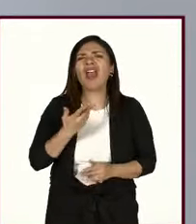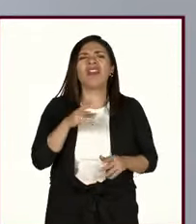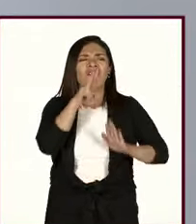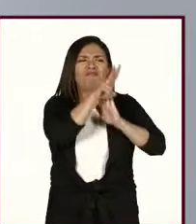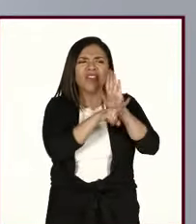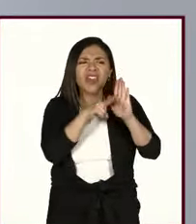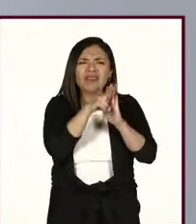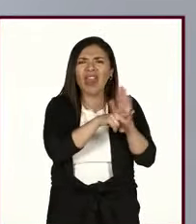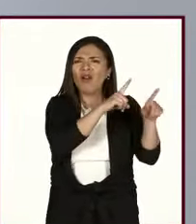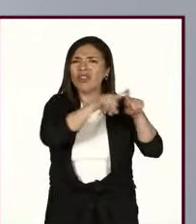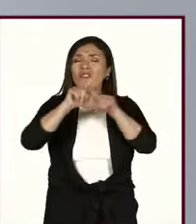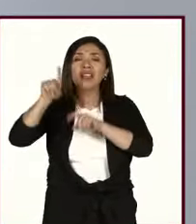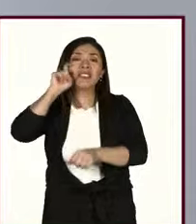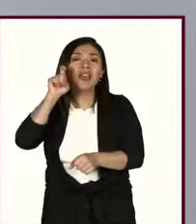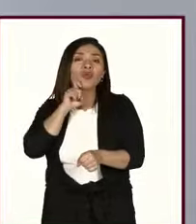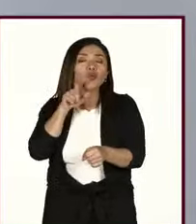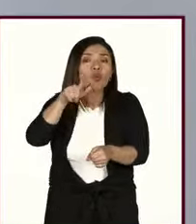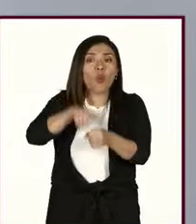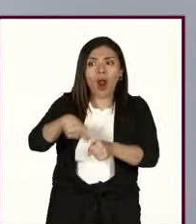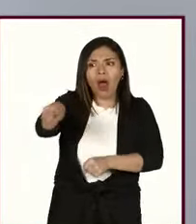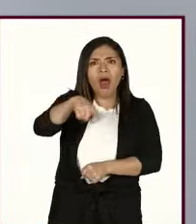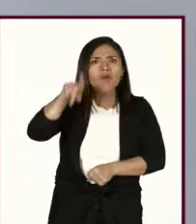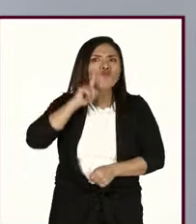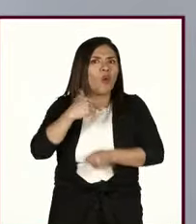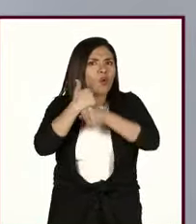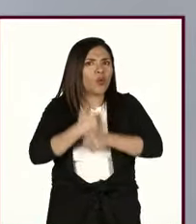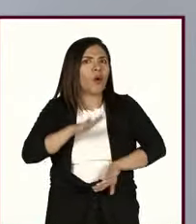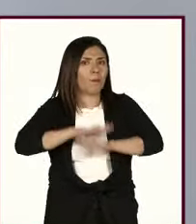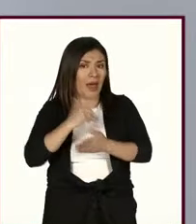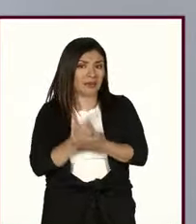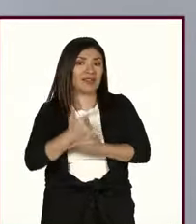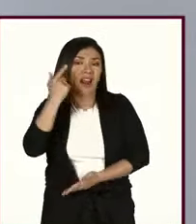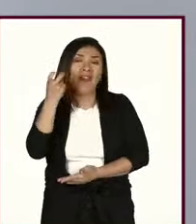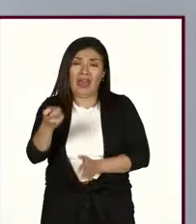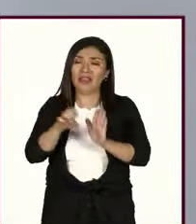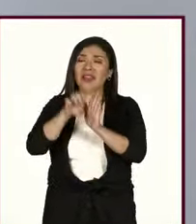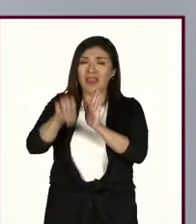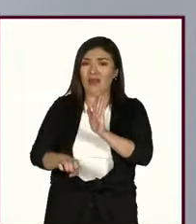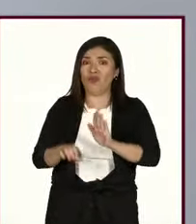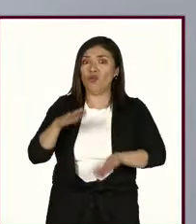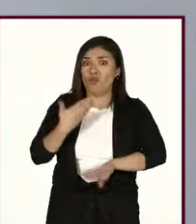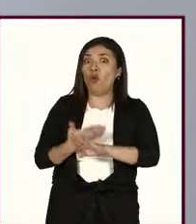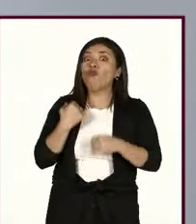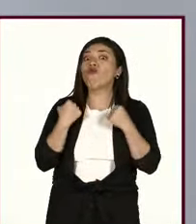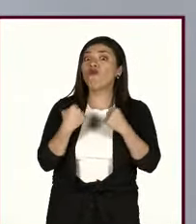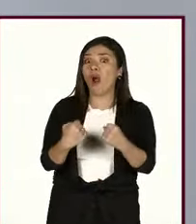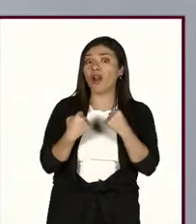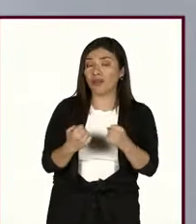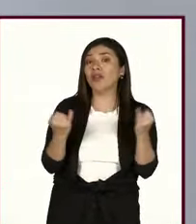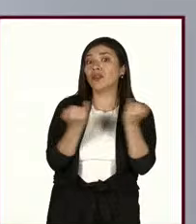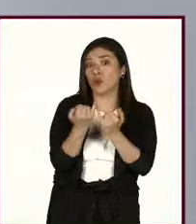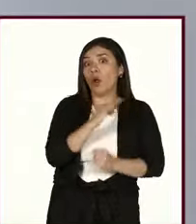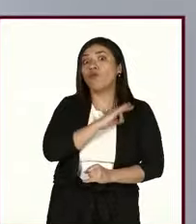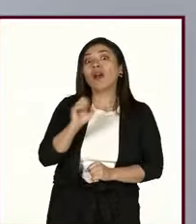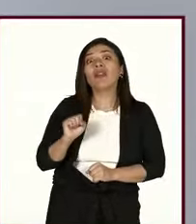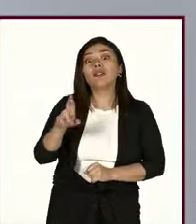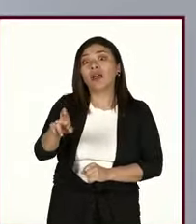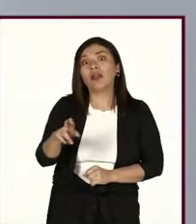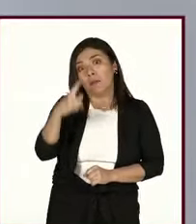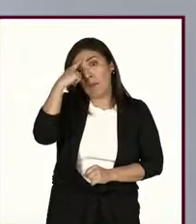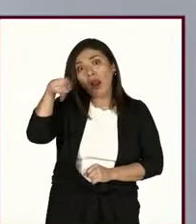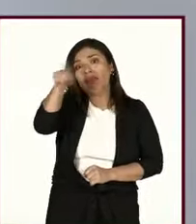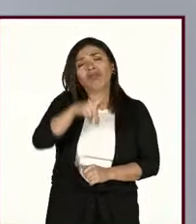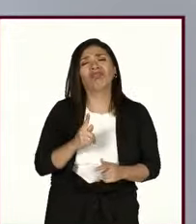sexual es realmente grave entonces pongo este ejemplo dramático porque así de dramático puede llegar a ser la